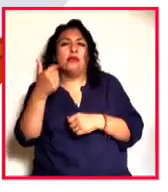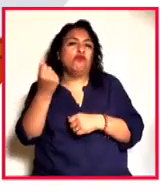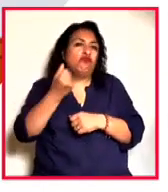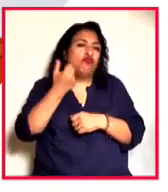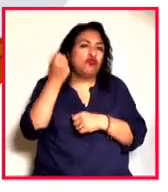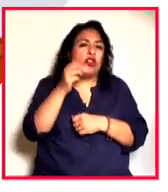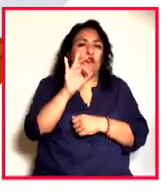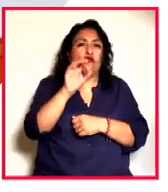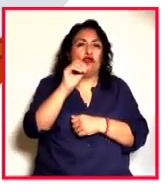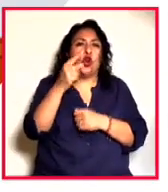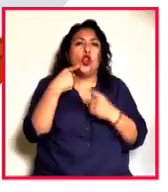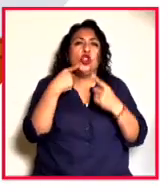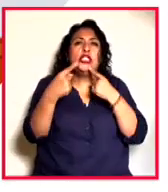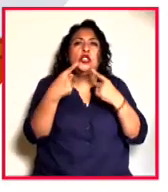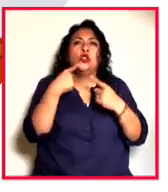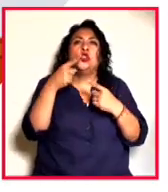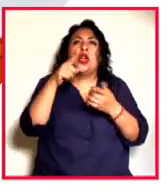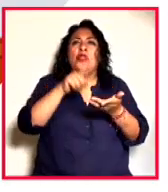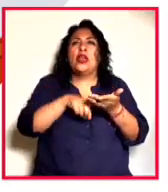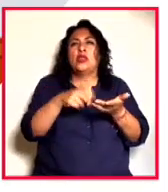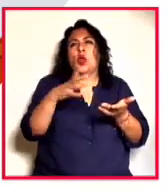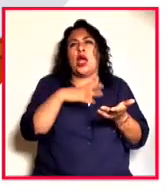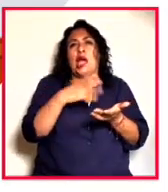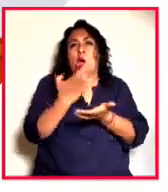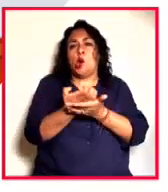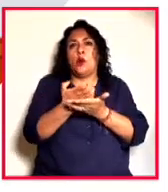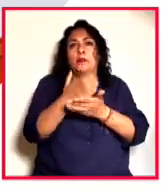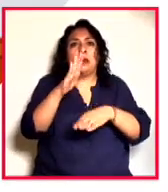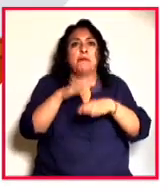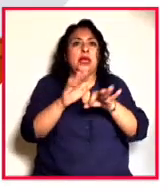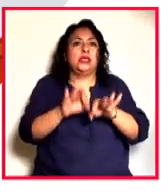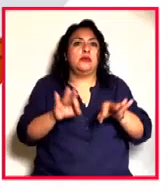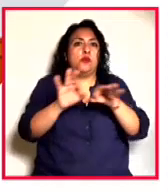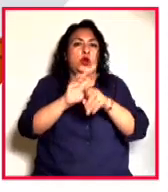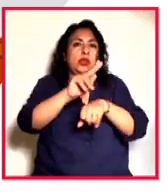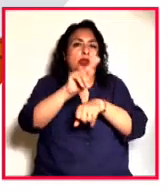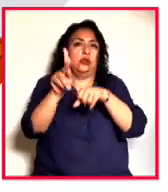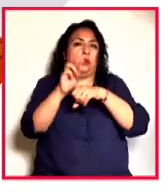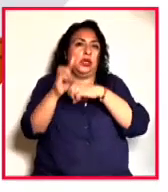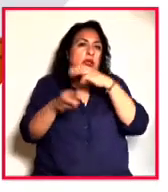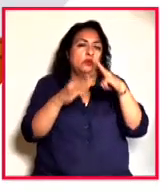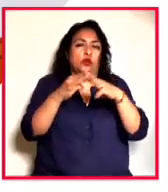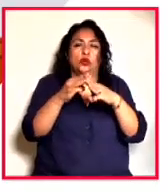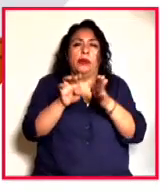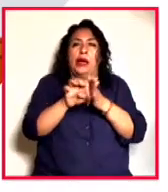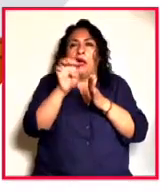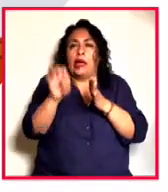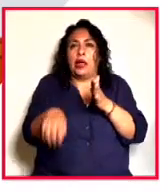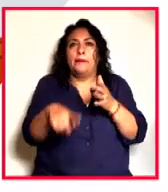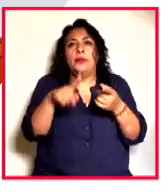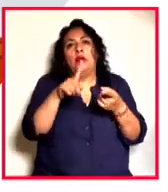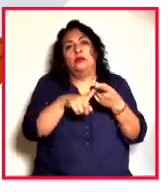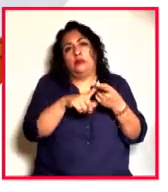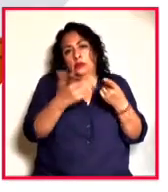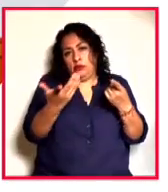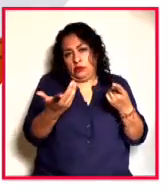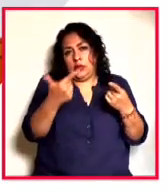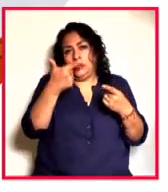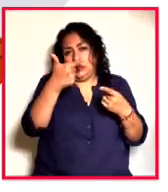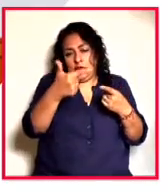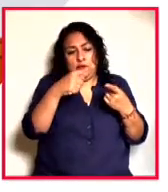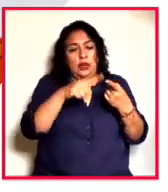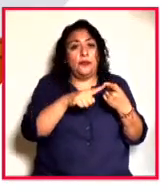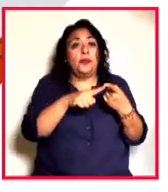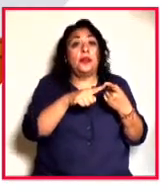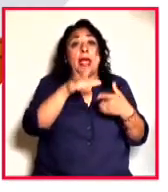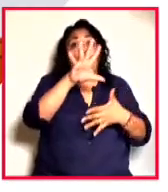tiene es a las economías más importantes del mundo como cuáles entre por supuesto las siete son del lado